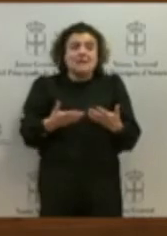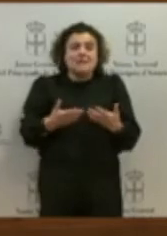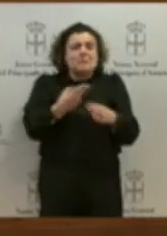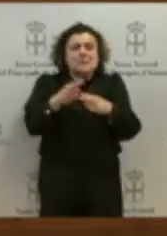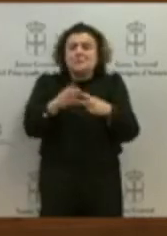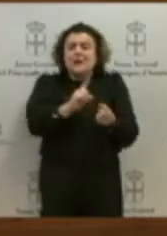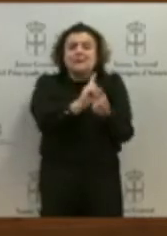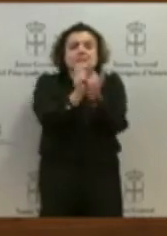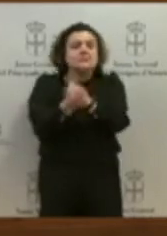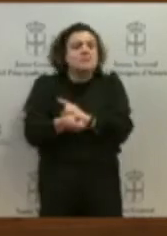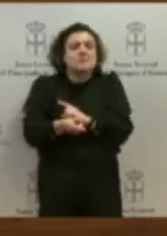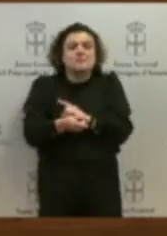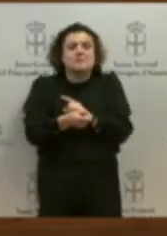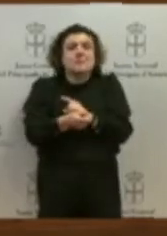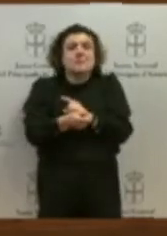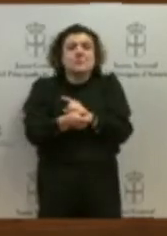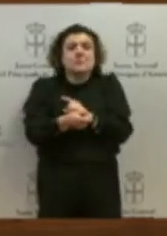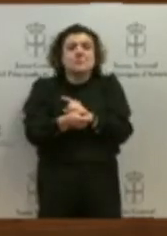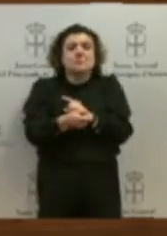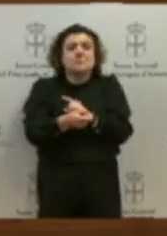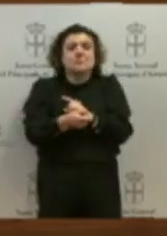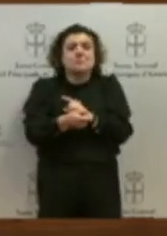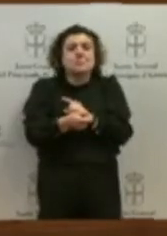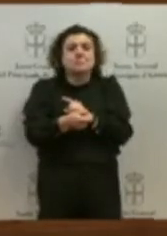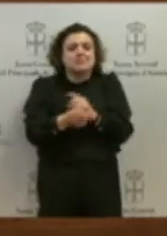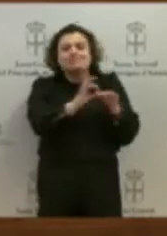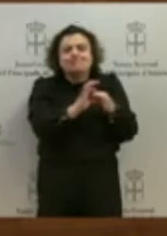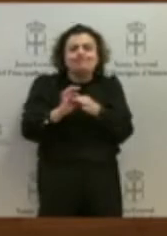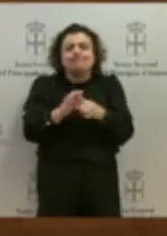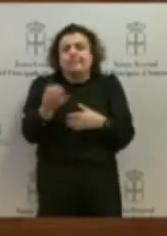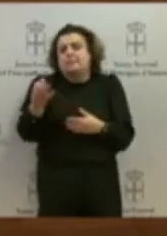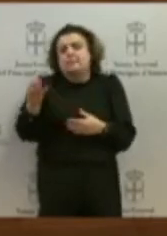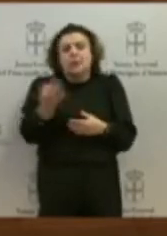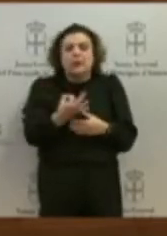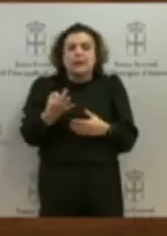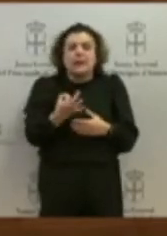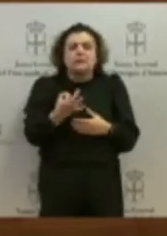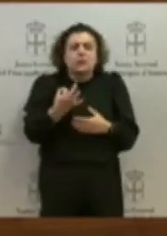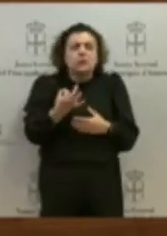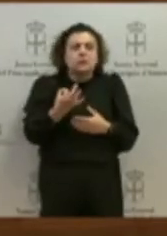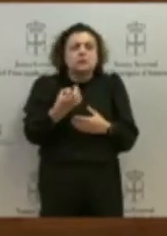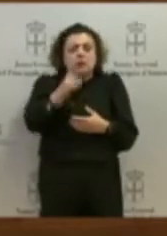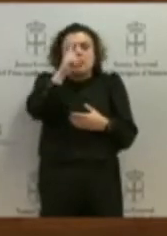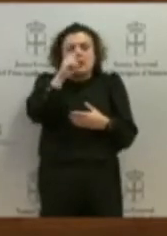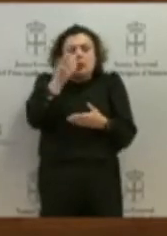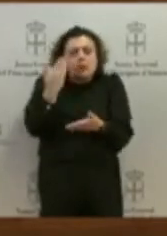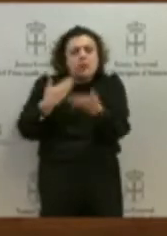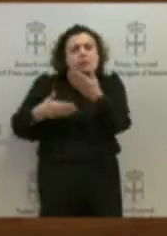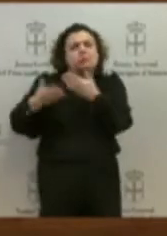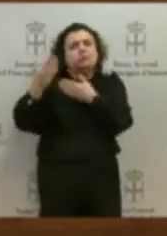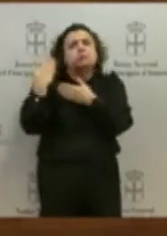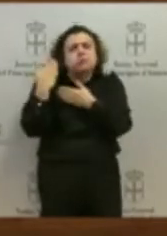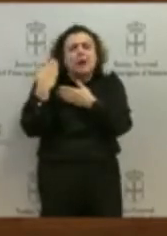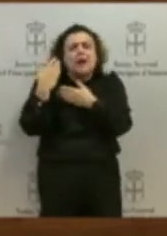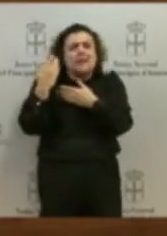con una melancolía de que nuestra comunidad sigue estando sola y aislada, de que